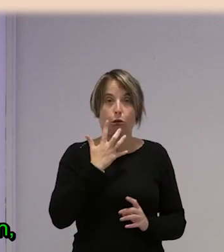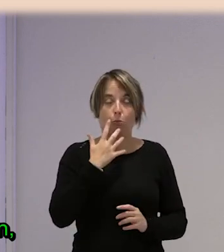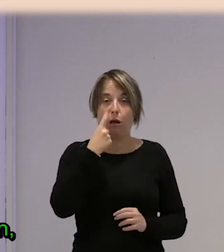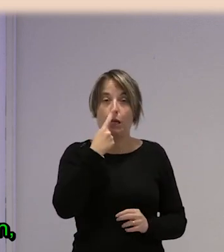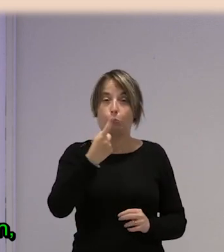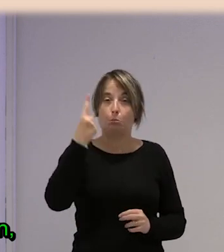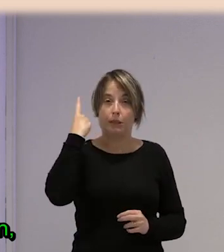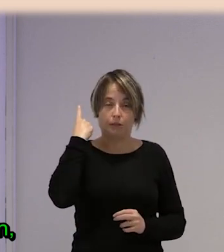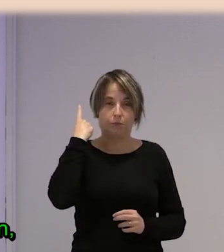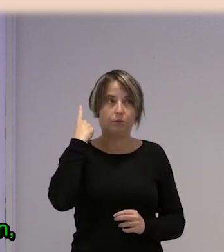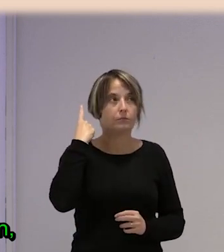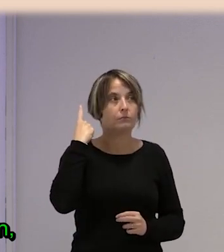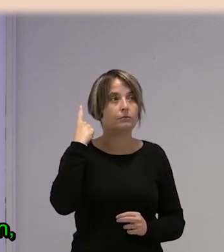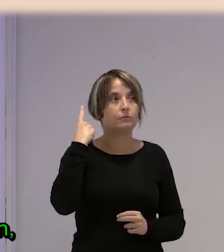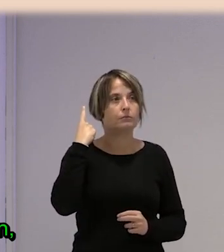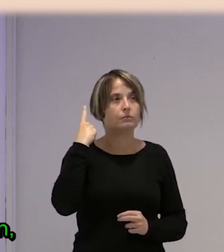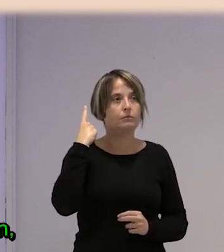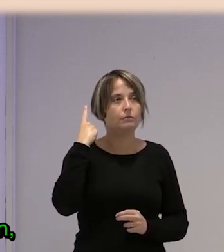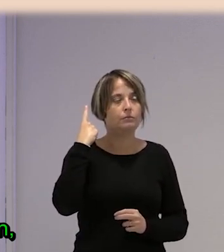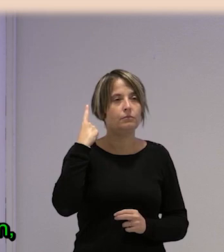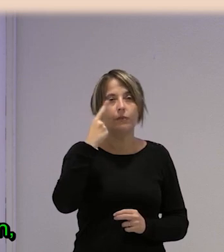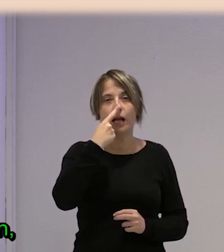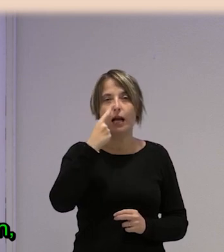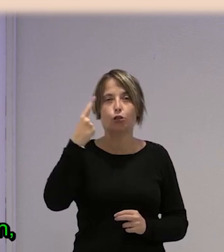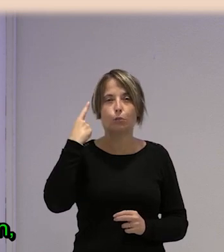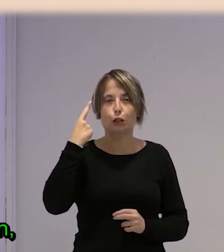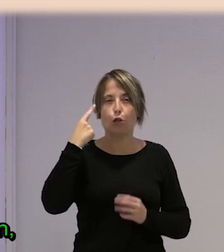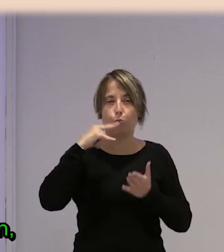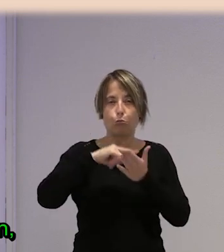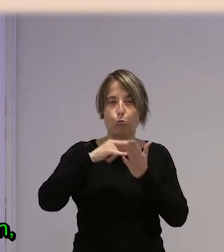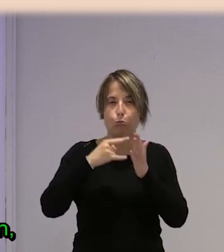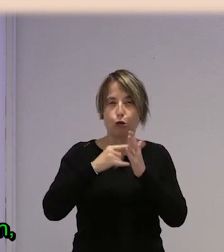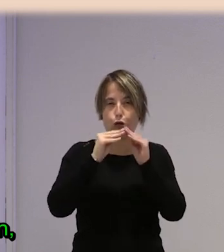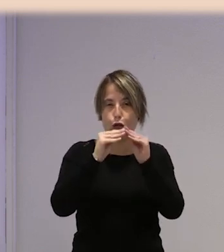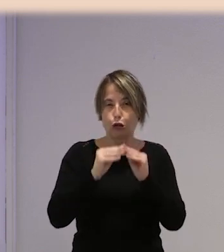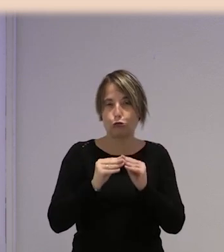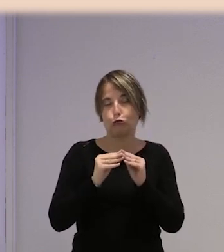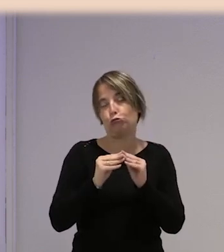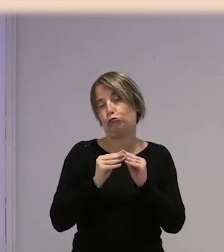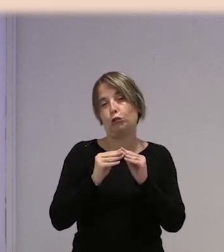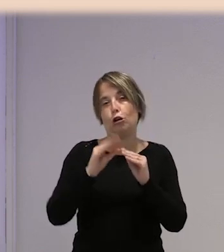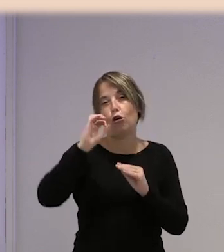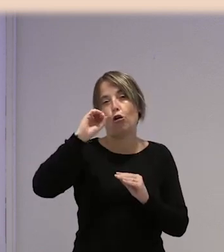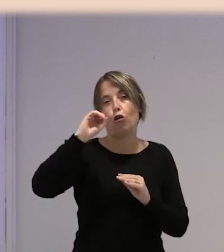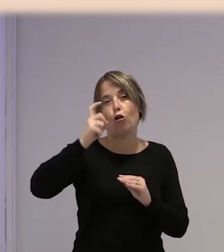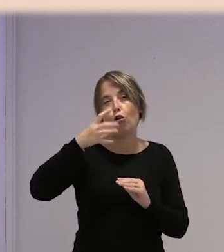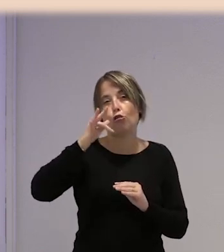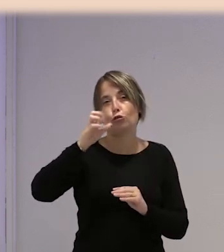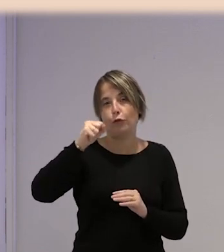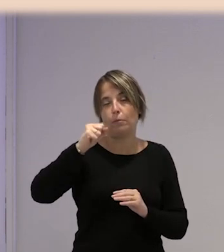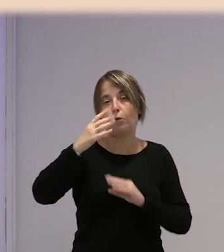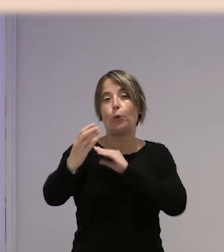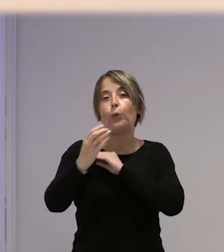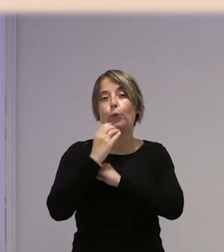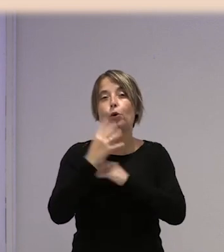hicimos un proyecto con Ofan Intermón en el que nos dieron 9.000